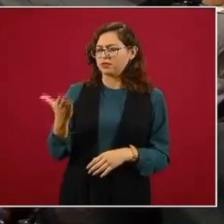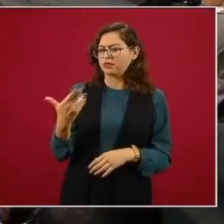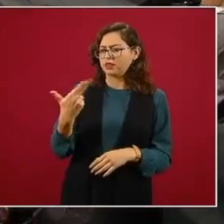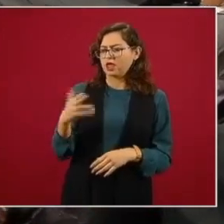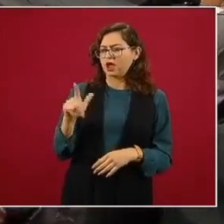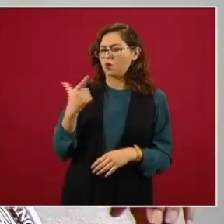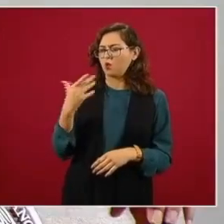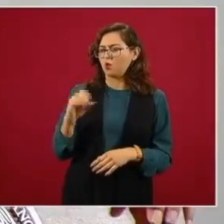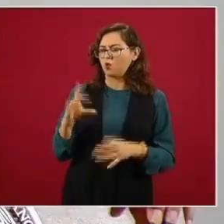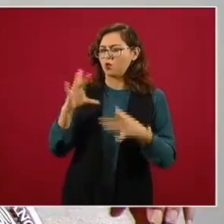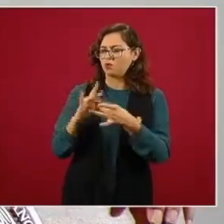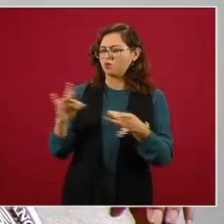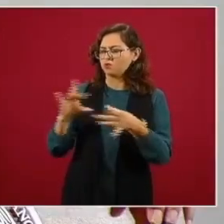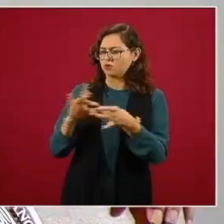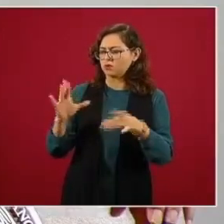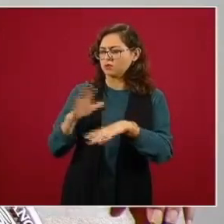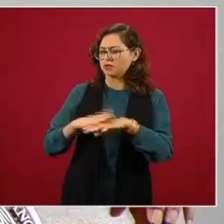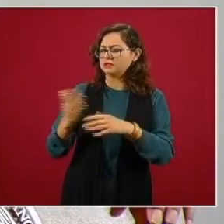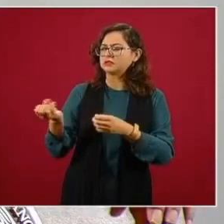el lunes en la noche